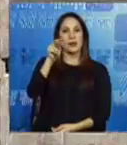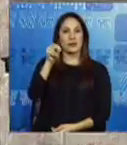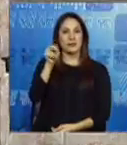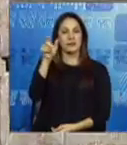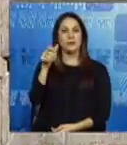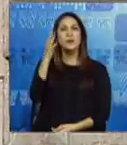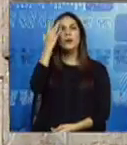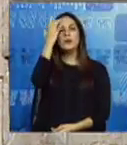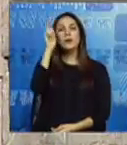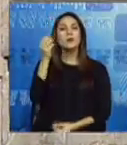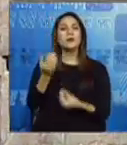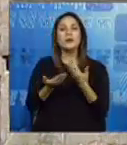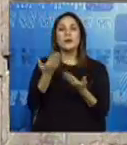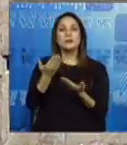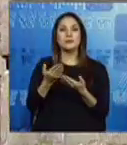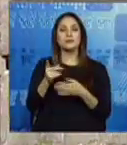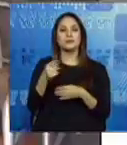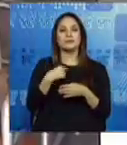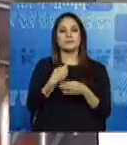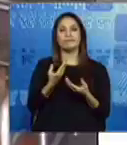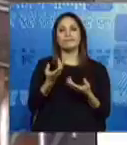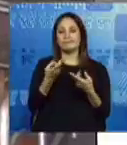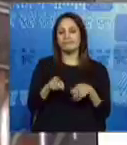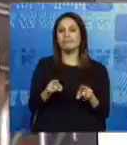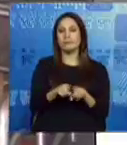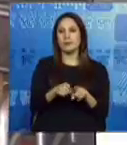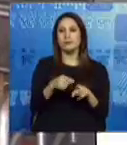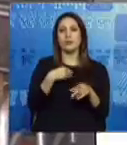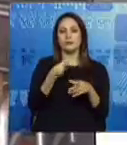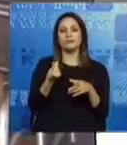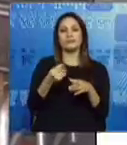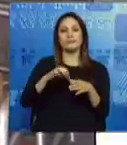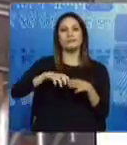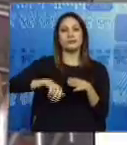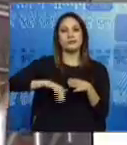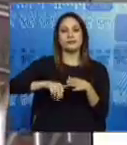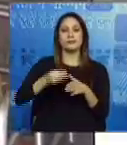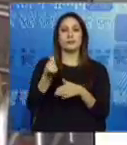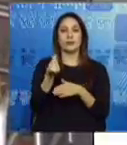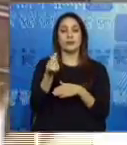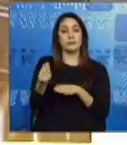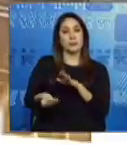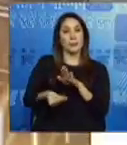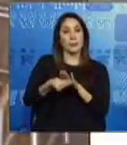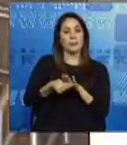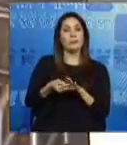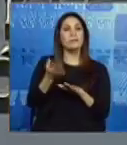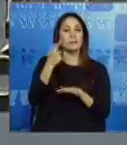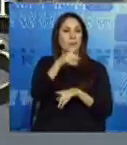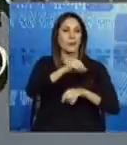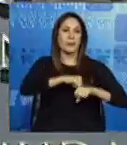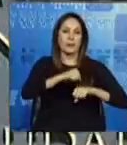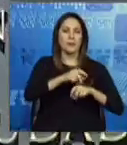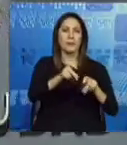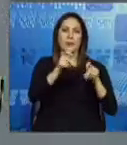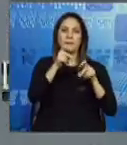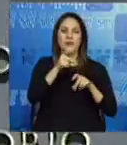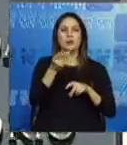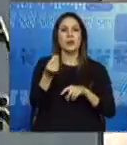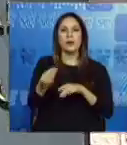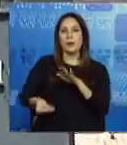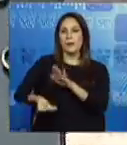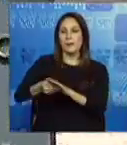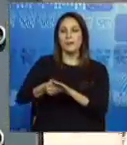por presunto delito de asociación ilícita, se le acusa de supuestamente haber recibido dinero a cambio de tramitar los permisos de